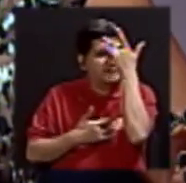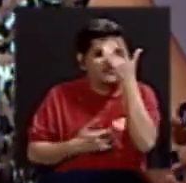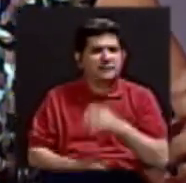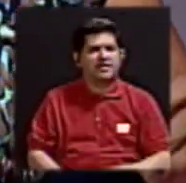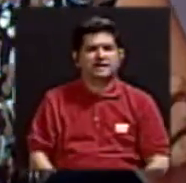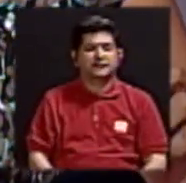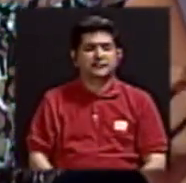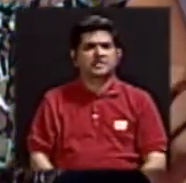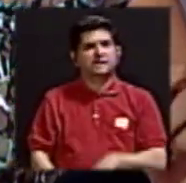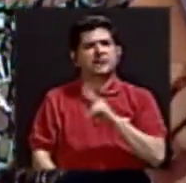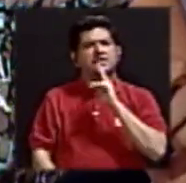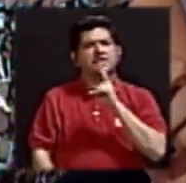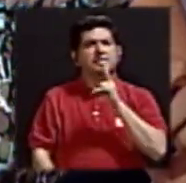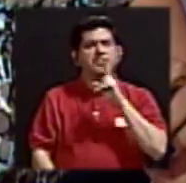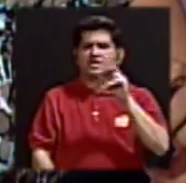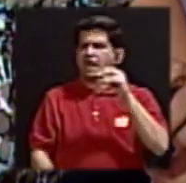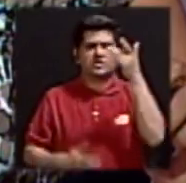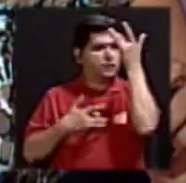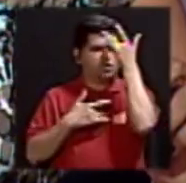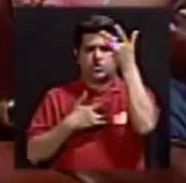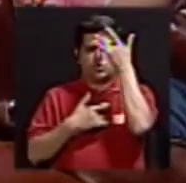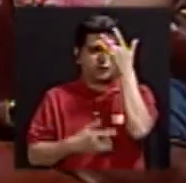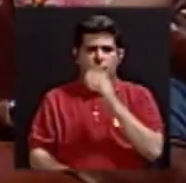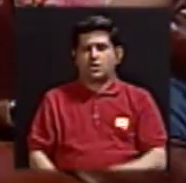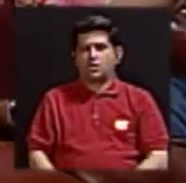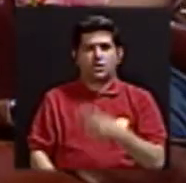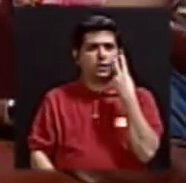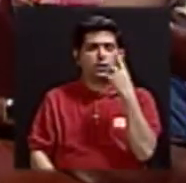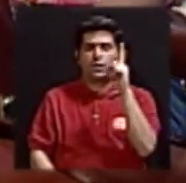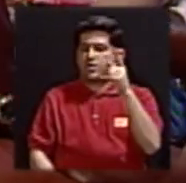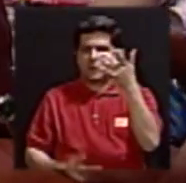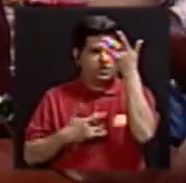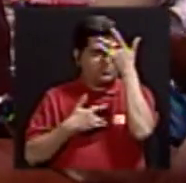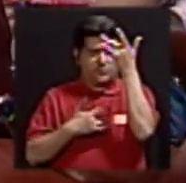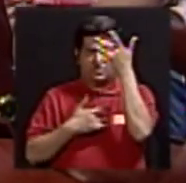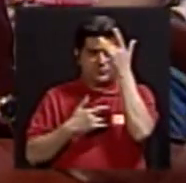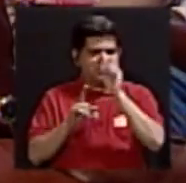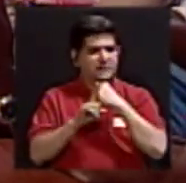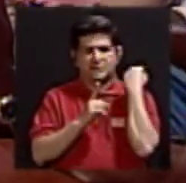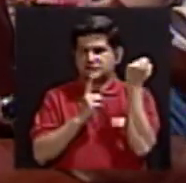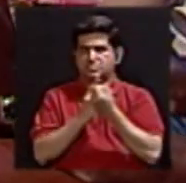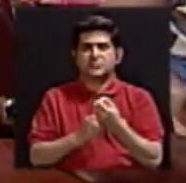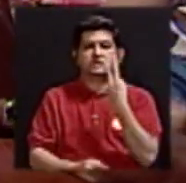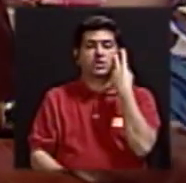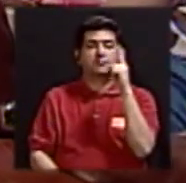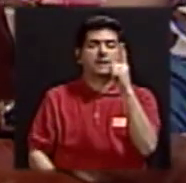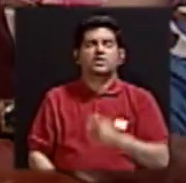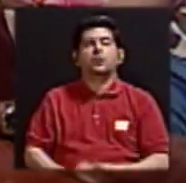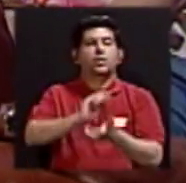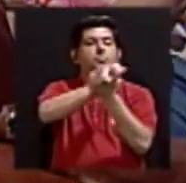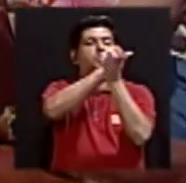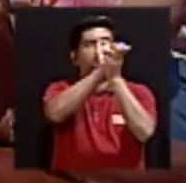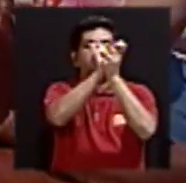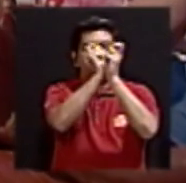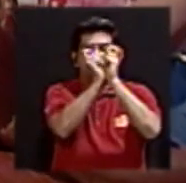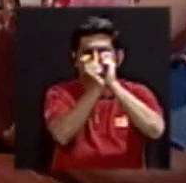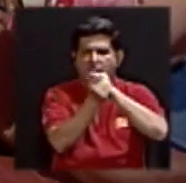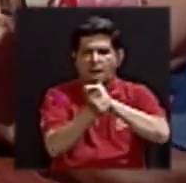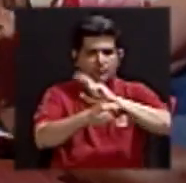En realidad no es una enfermedad, no debemos verlo como una enfermedad. Debemos verlo como una transición